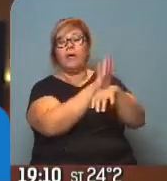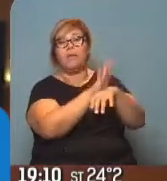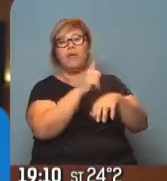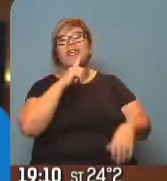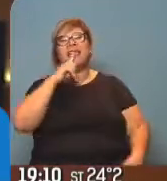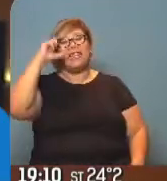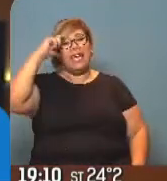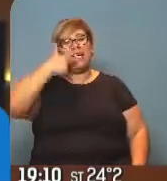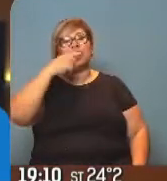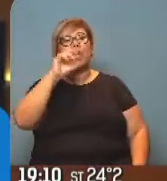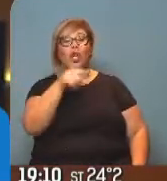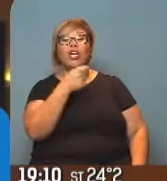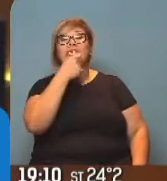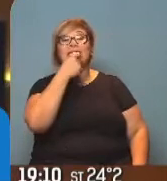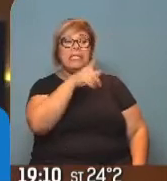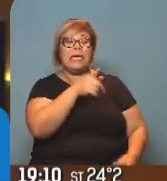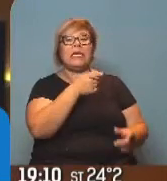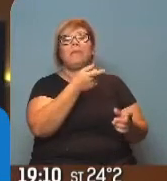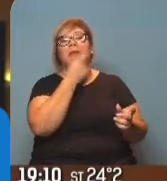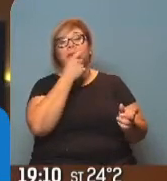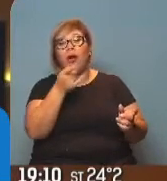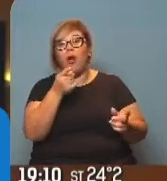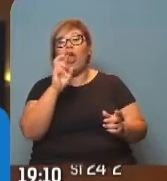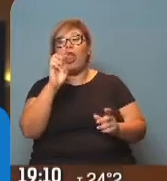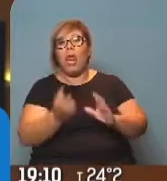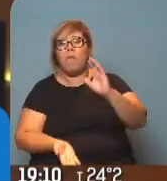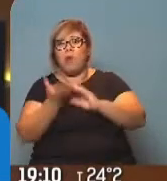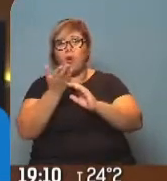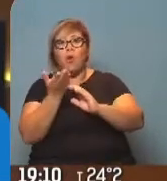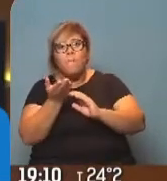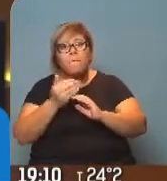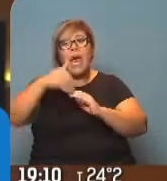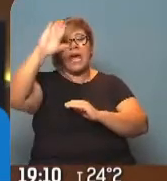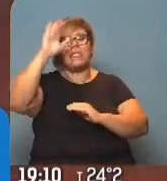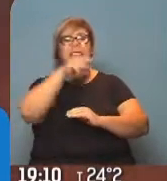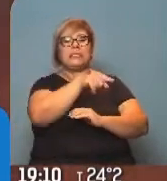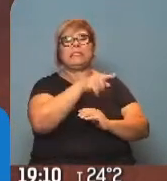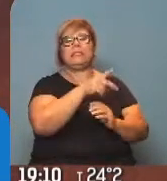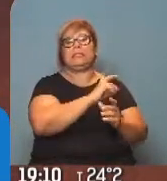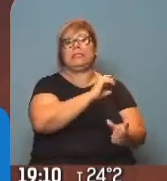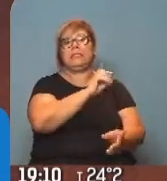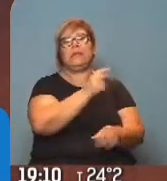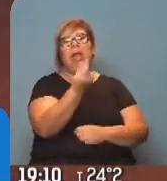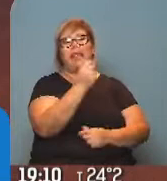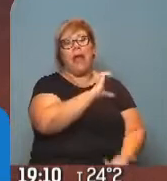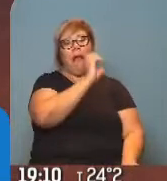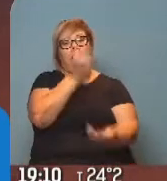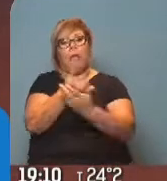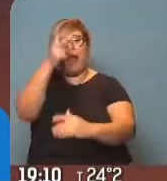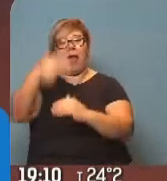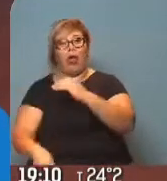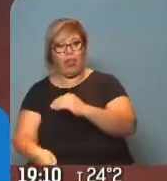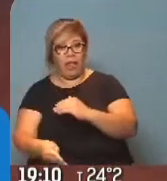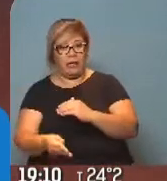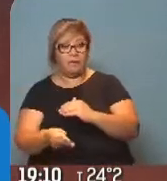y cómo, como para tratar de suplir la demanda que hay de dólares con billetes.